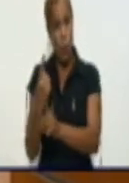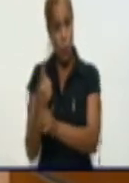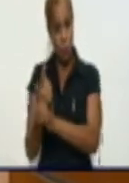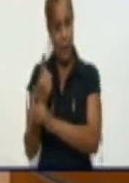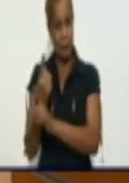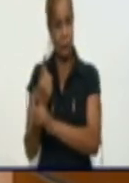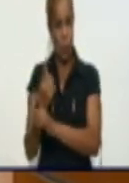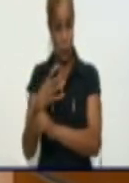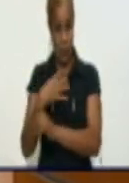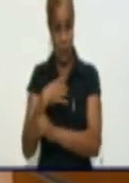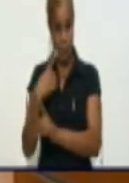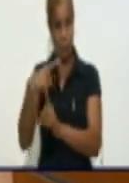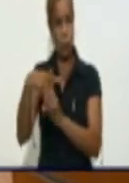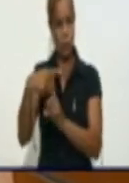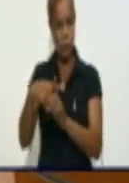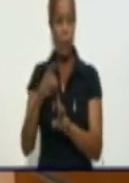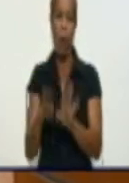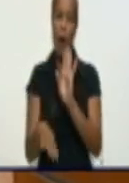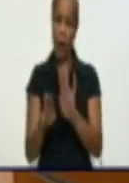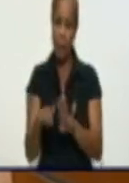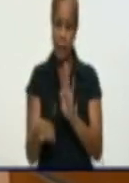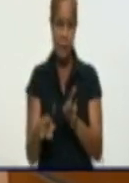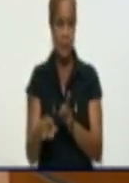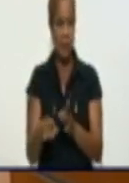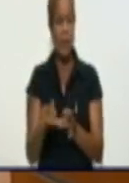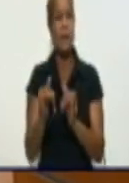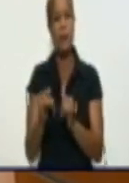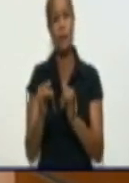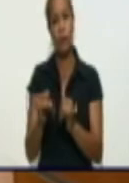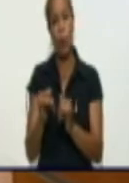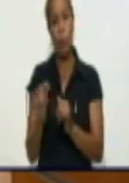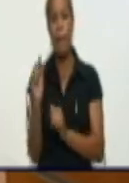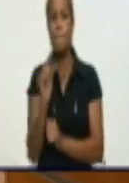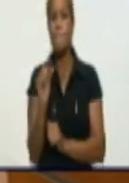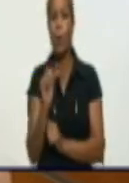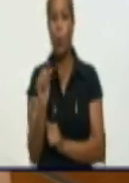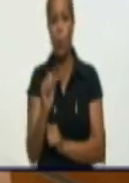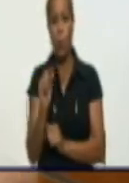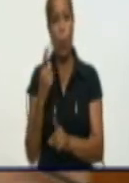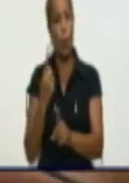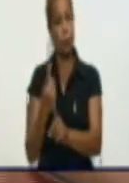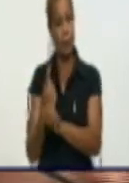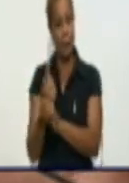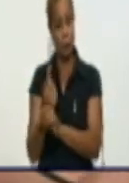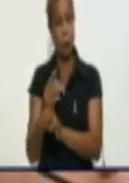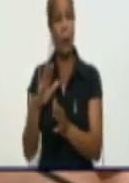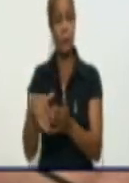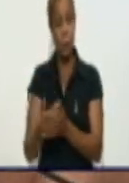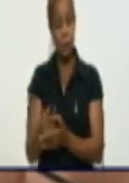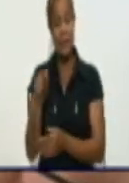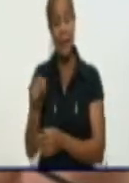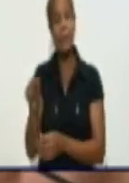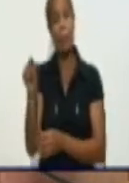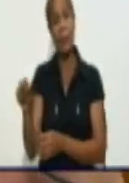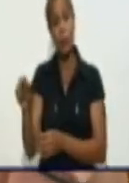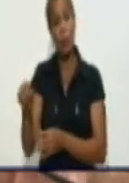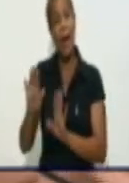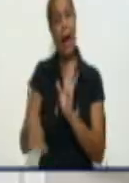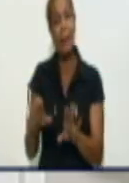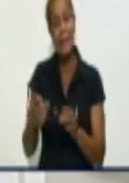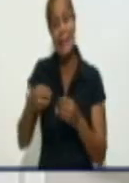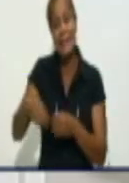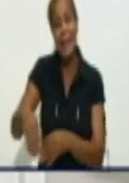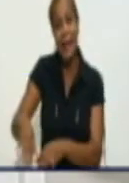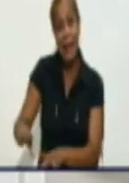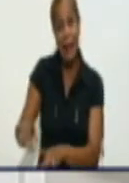cada caso confirmado. Algo que es muy negativo. Es muy negativo porque son personas que se nos van quedando, pero son las personas que están